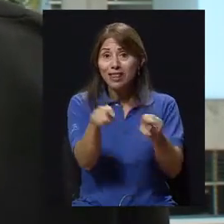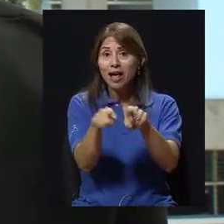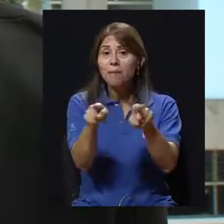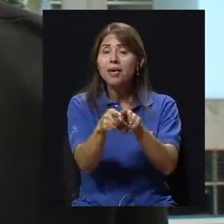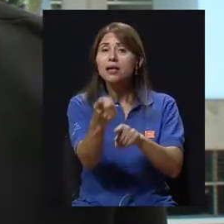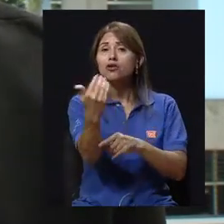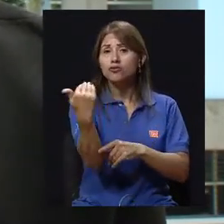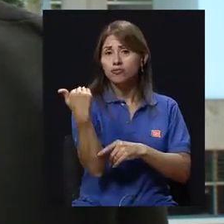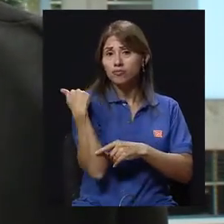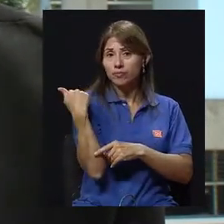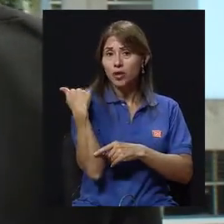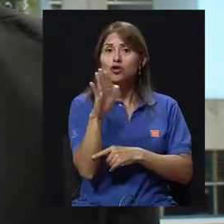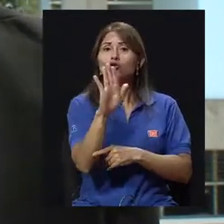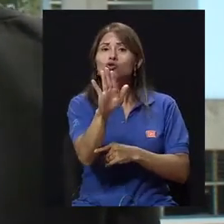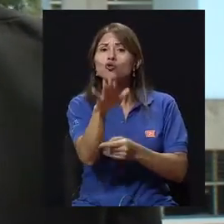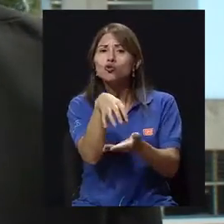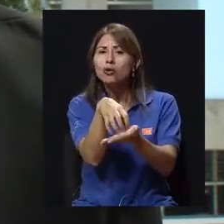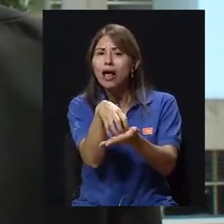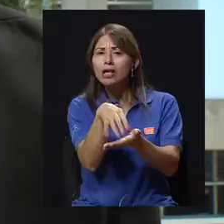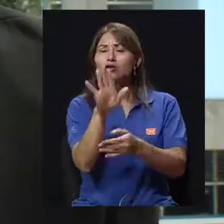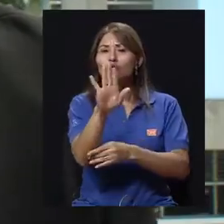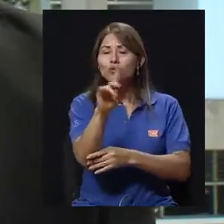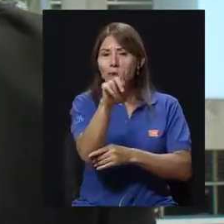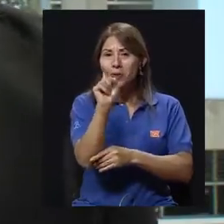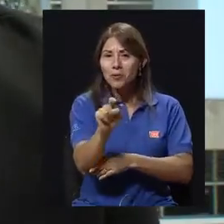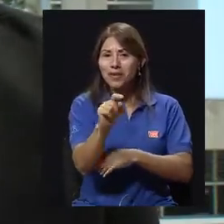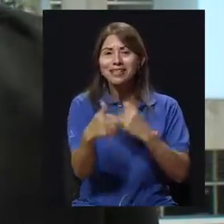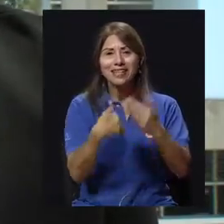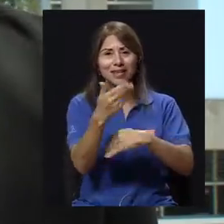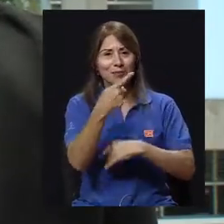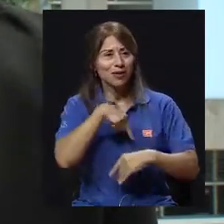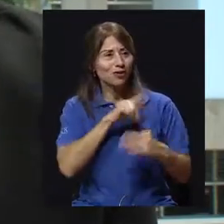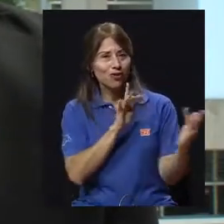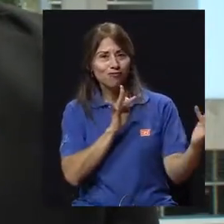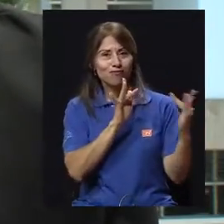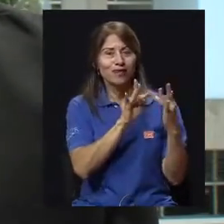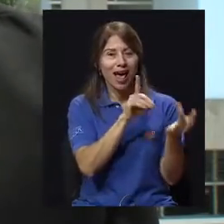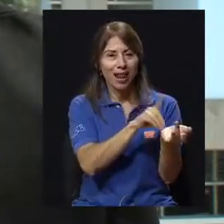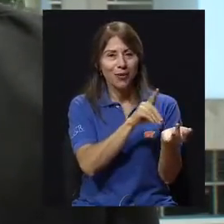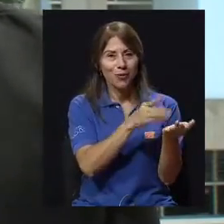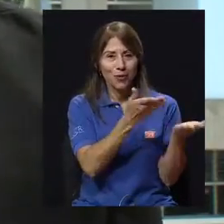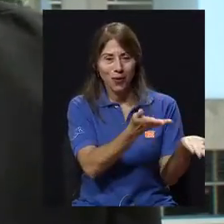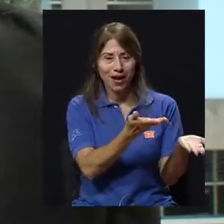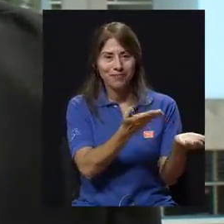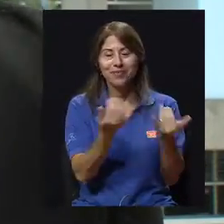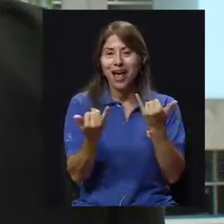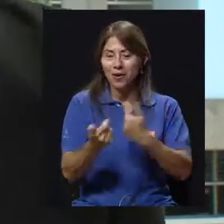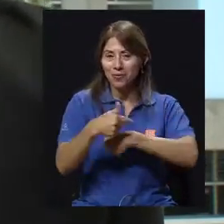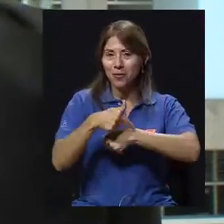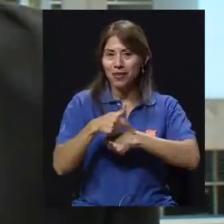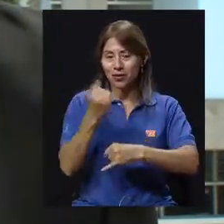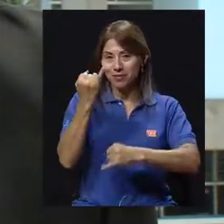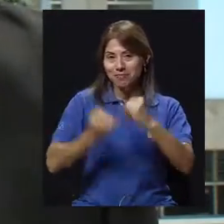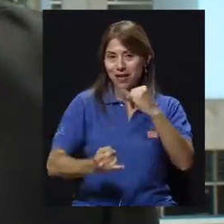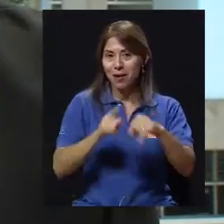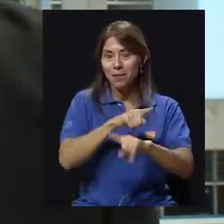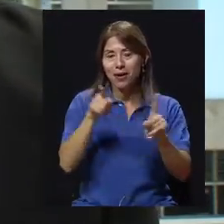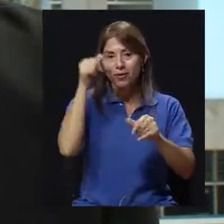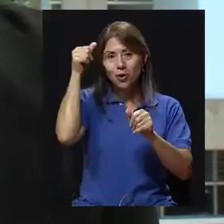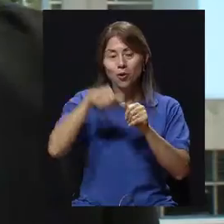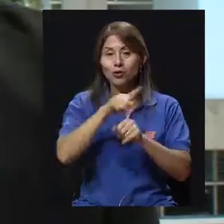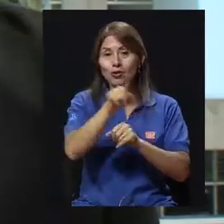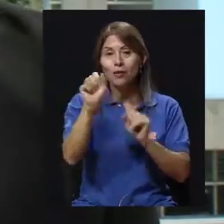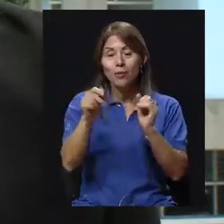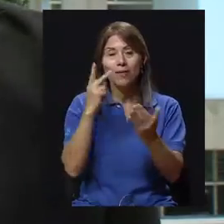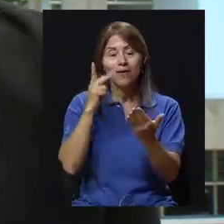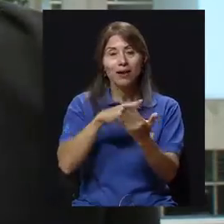haga llegar esa sugerencia, sus preguntas, para hacérselas más adelante a la doctora María Amalia Matamoros Ramírez. Es momento de despedirnos, pero recuerde